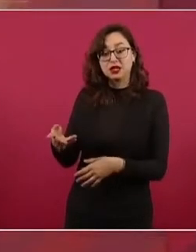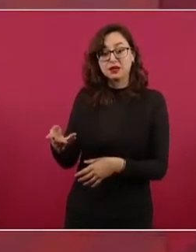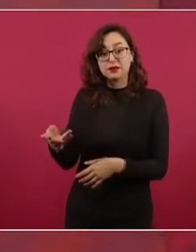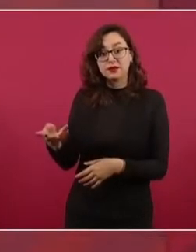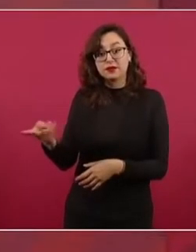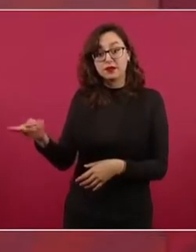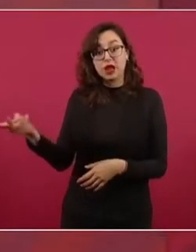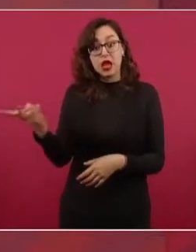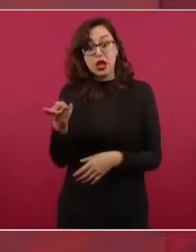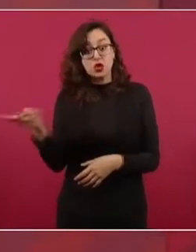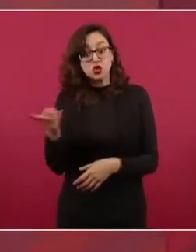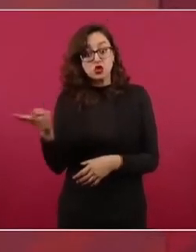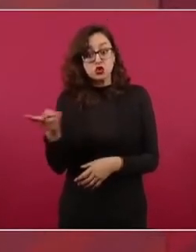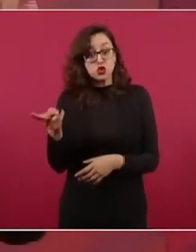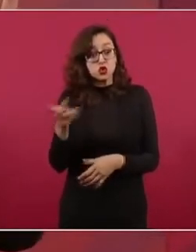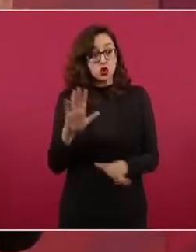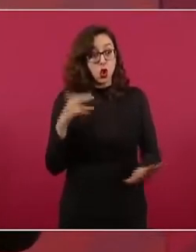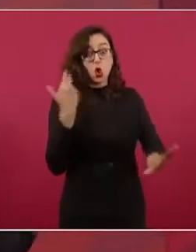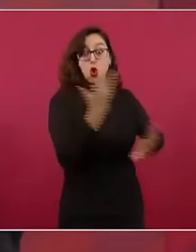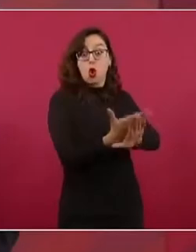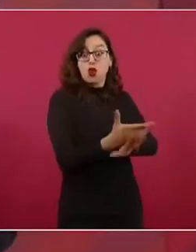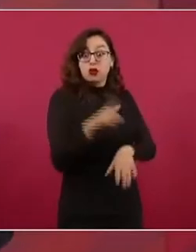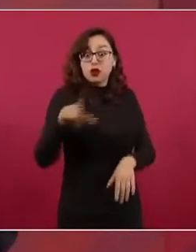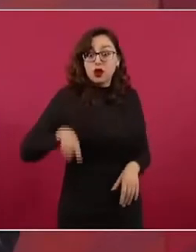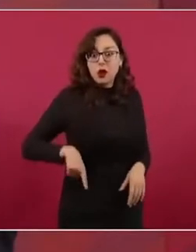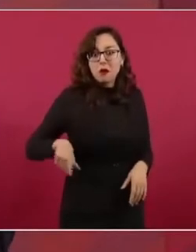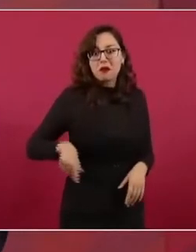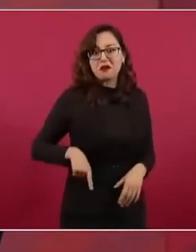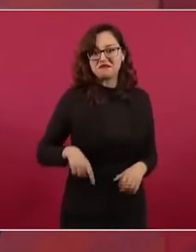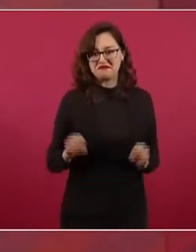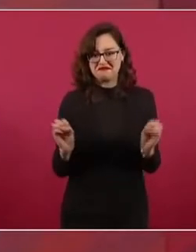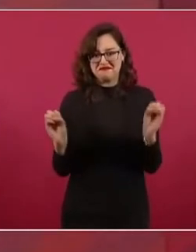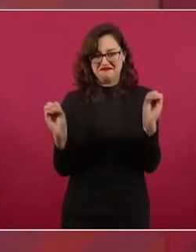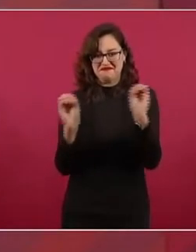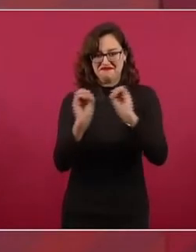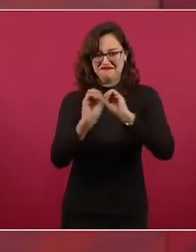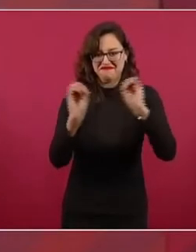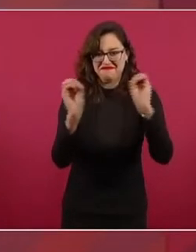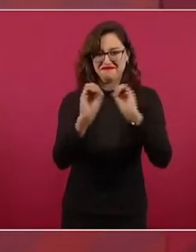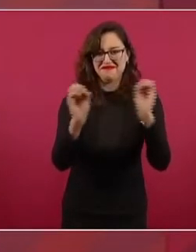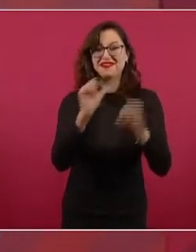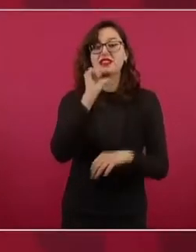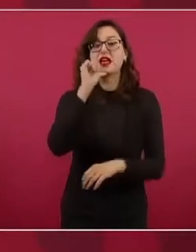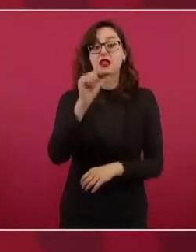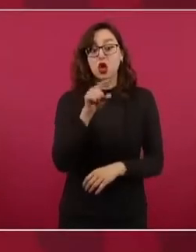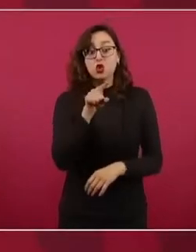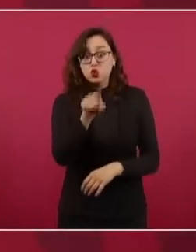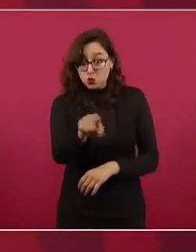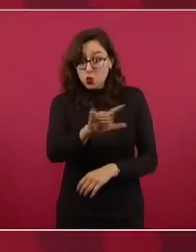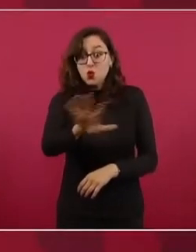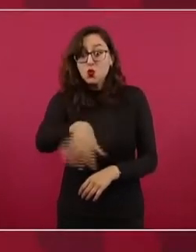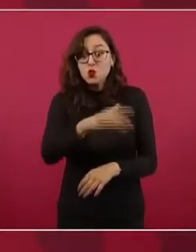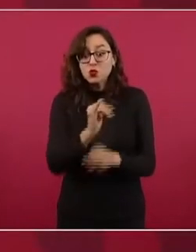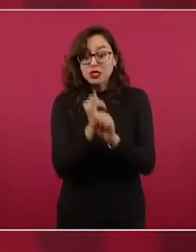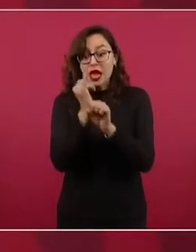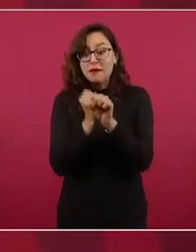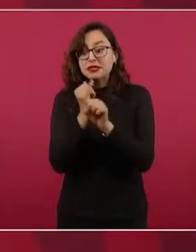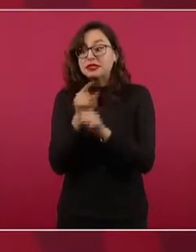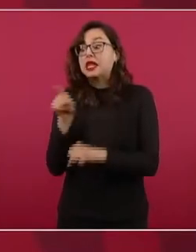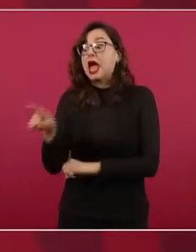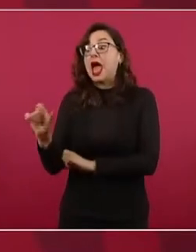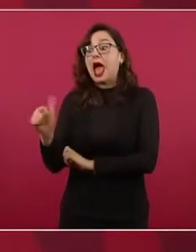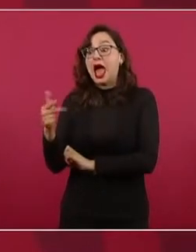Si me traes cuestionamientos de Aguilar Camín a Peña Nieto,